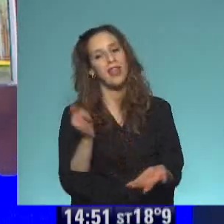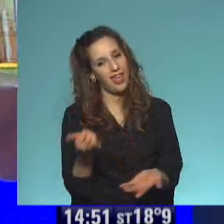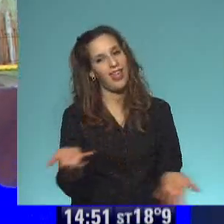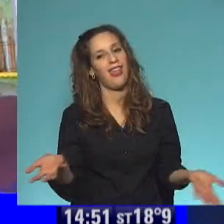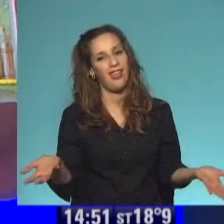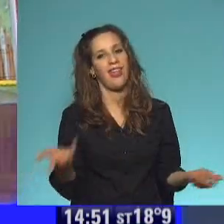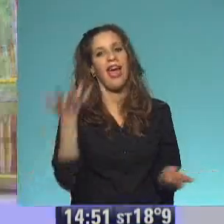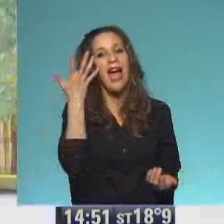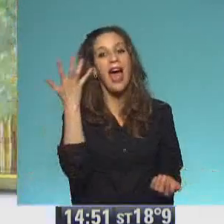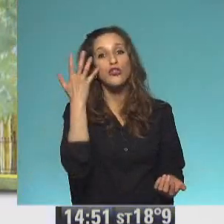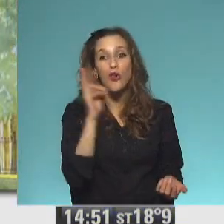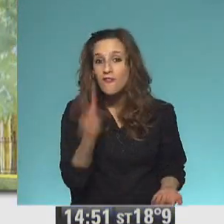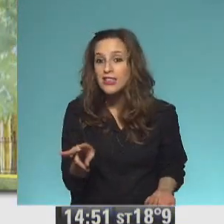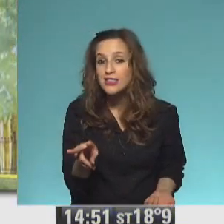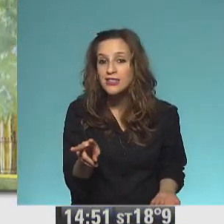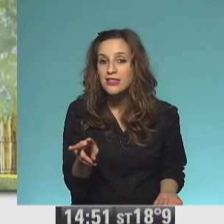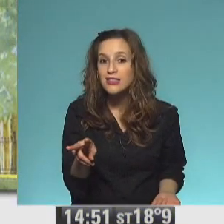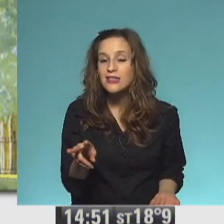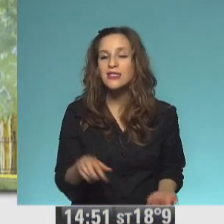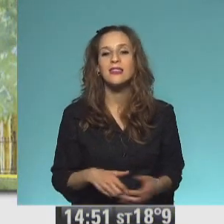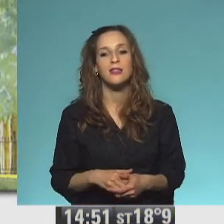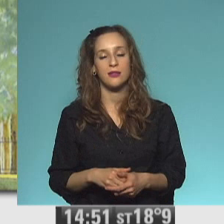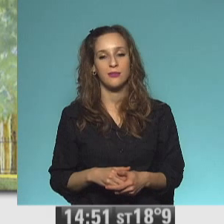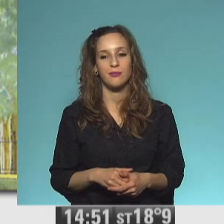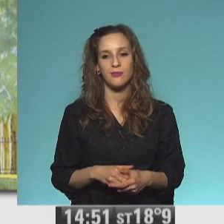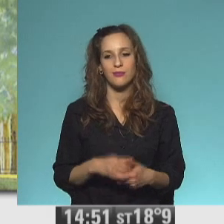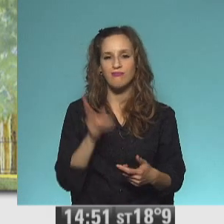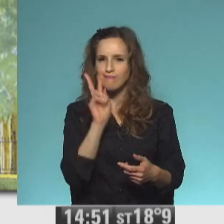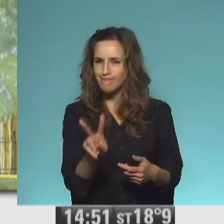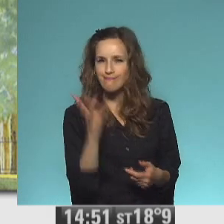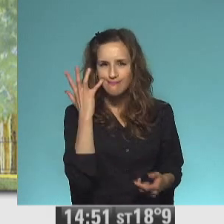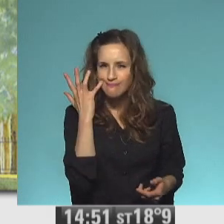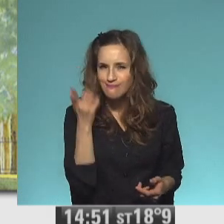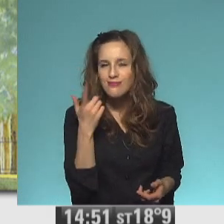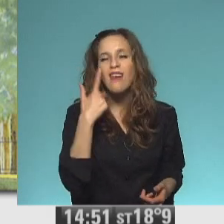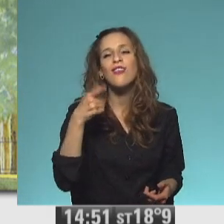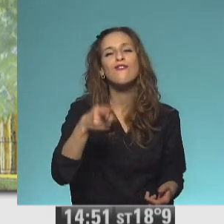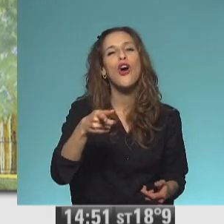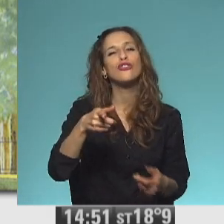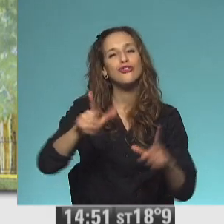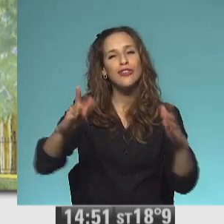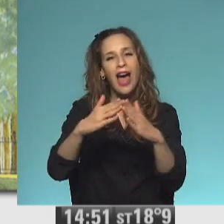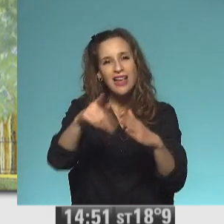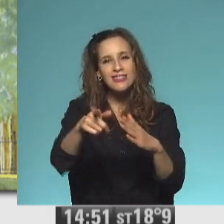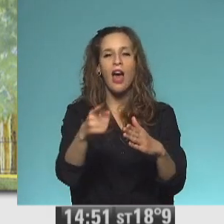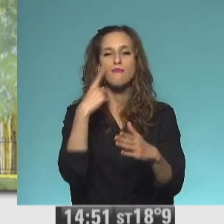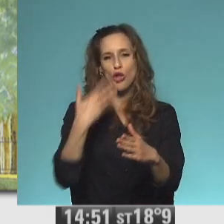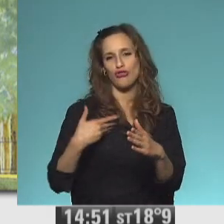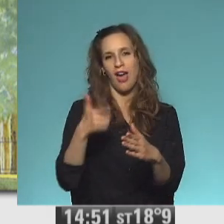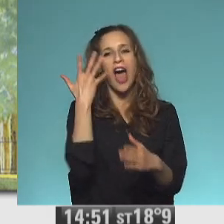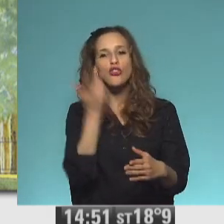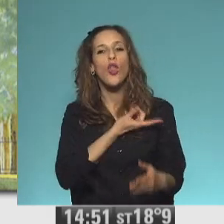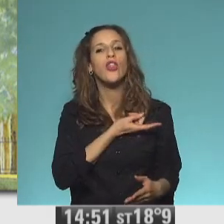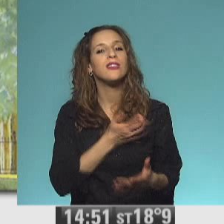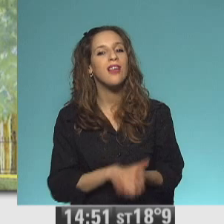a Wilbur en la casa de colores. Hoy hay que señalar. Ah, yo ya lo encontré. Señale en dónde está el gato Wilbur. Que ahora es más fácil Ahora